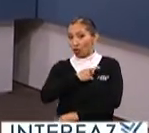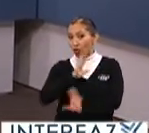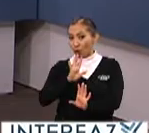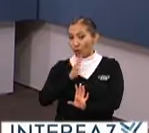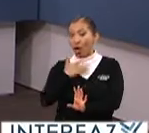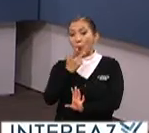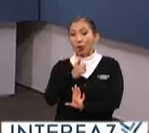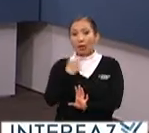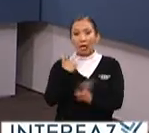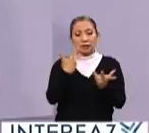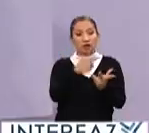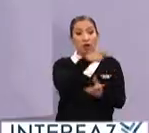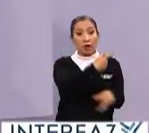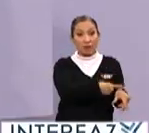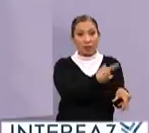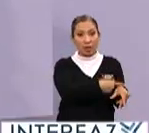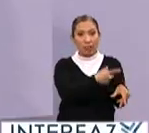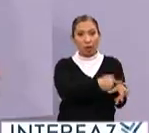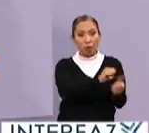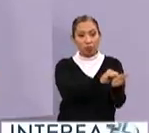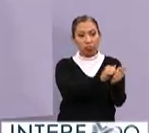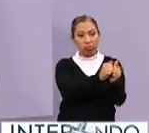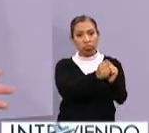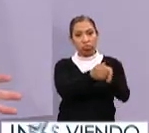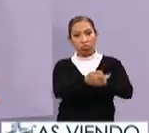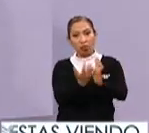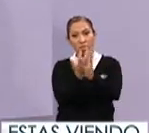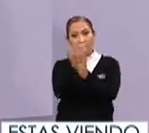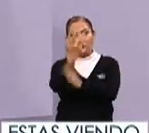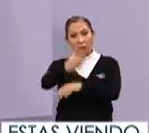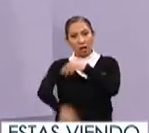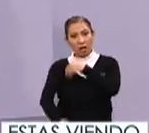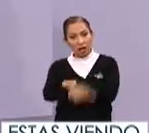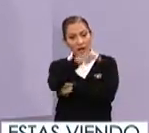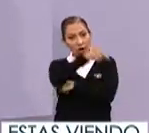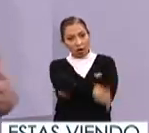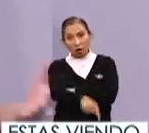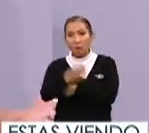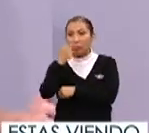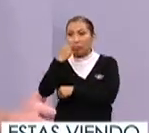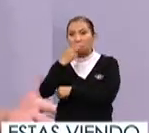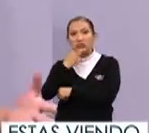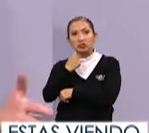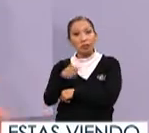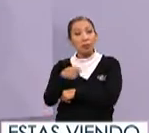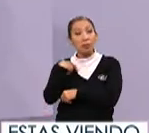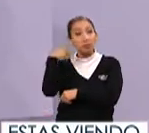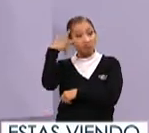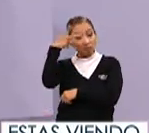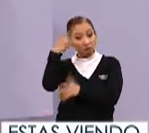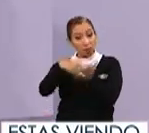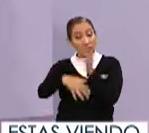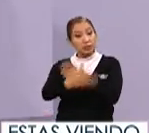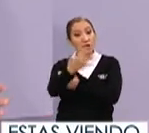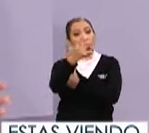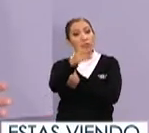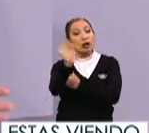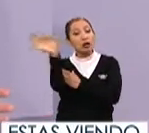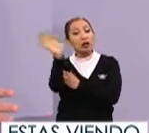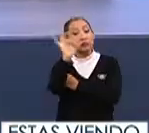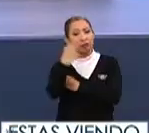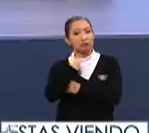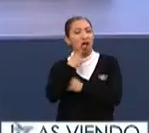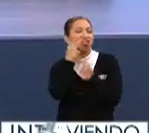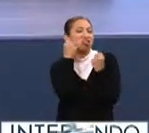estas super bacterias que son muy muy peligrosas ya hablábamos de una cifra impactante que para 2050 va a haber si no